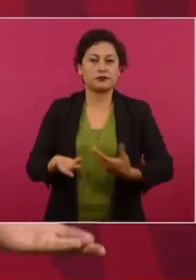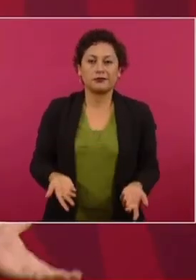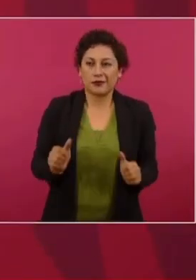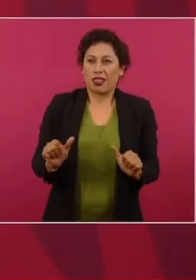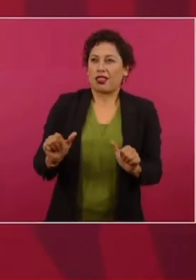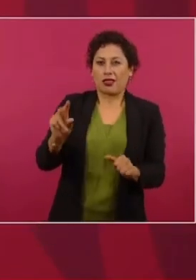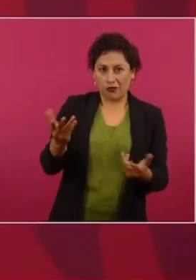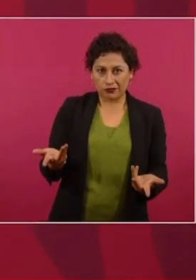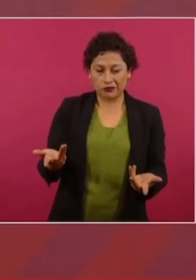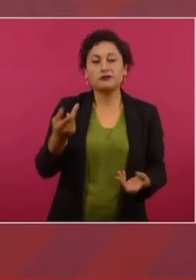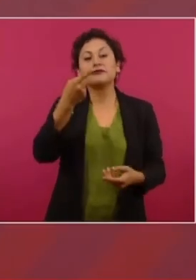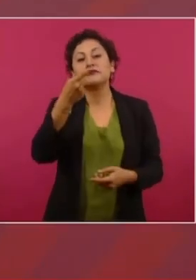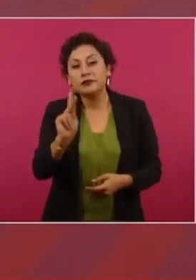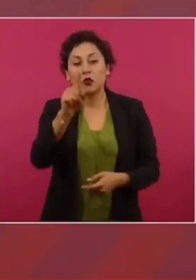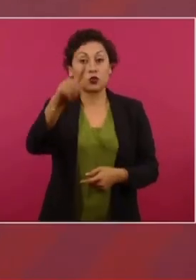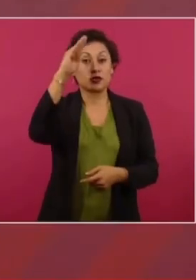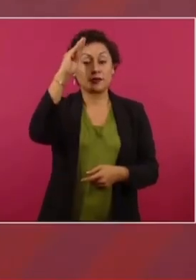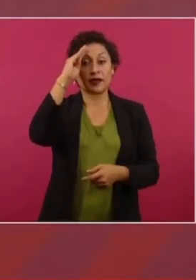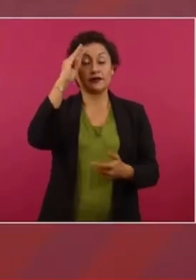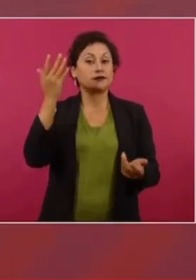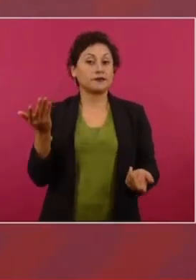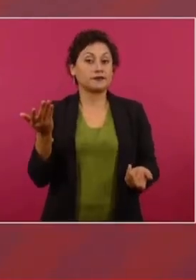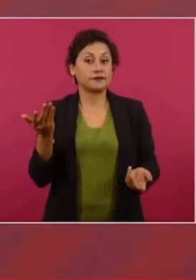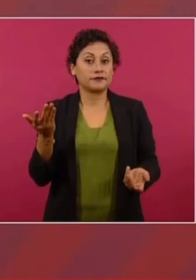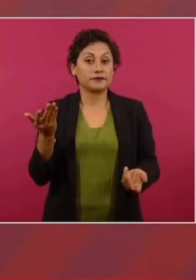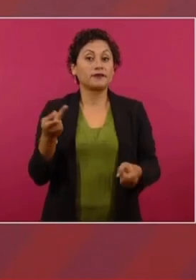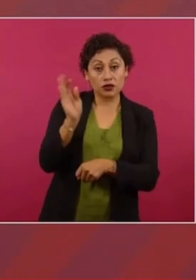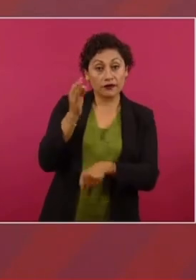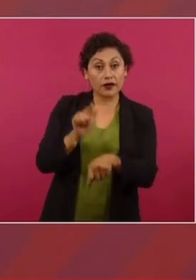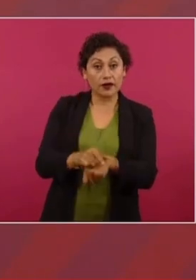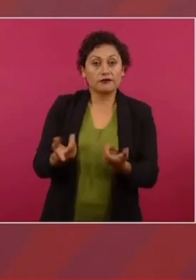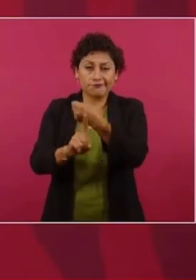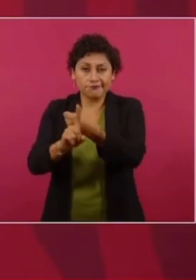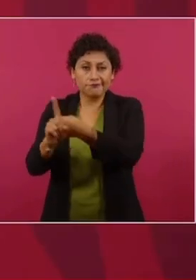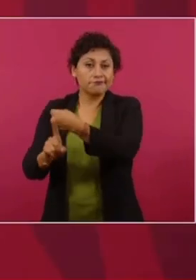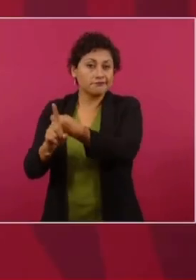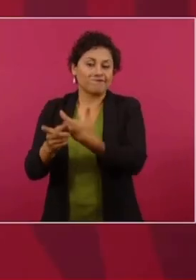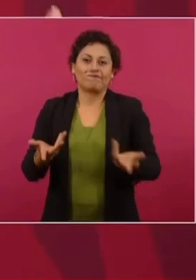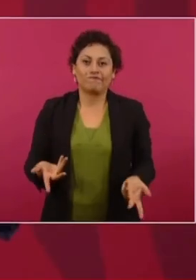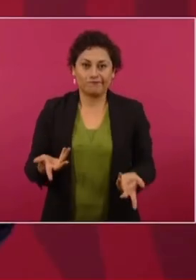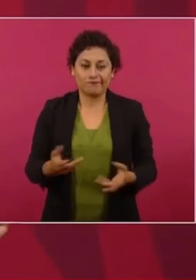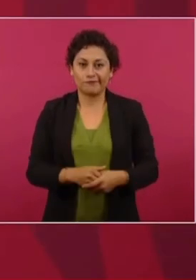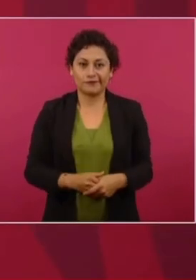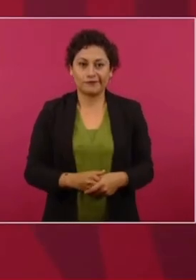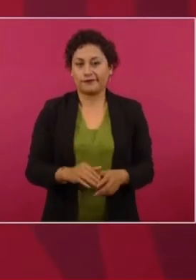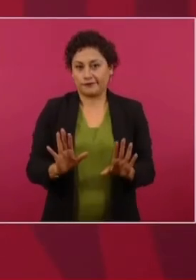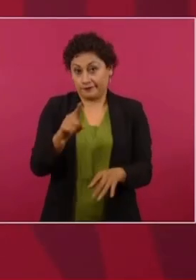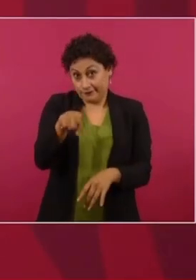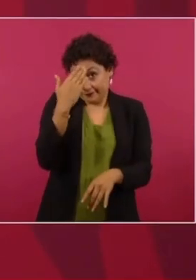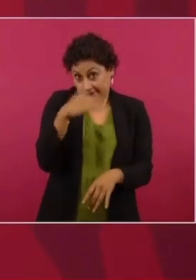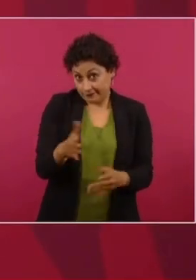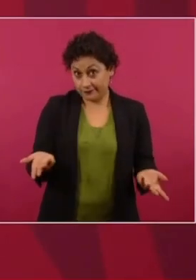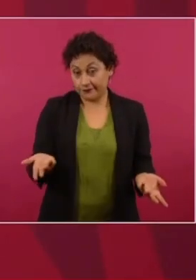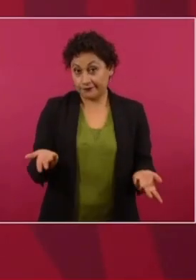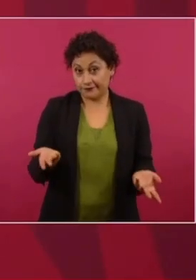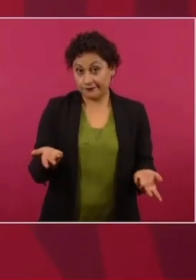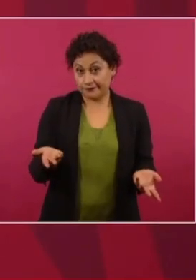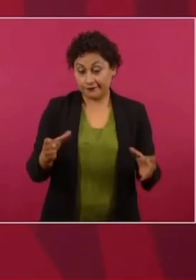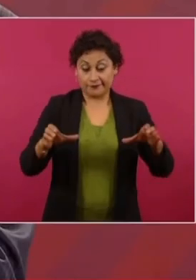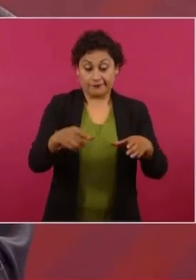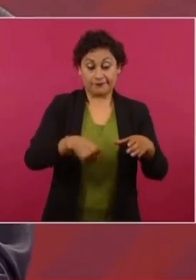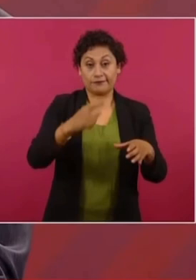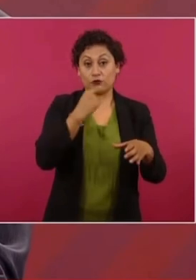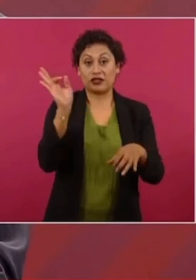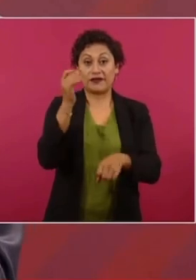Pero, imagínense, ¿qué íbamos a hacer con la Policía Federal? ¿Cómo estaba? Porque yo creo que sí se sabe que de la Policía Federal